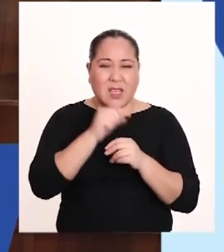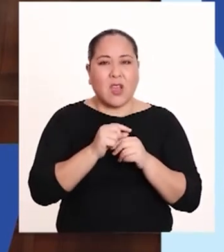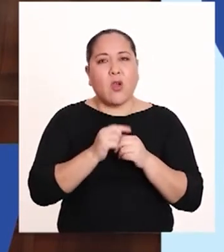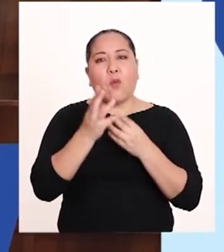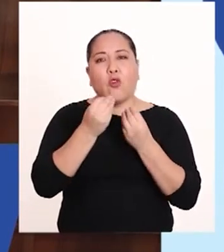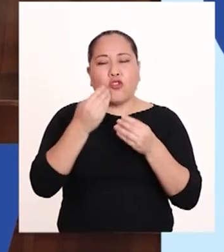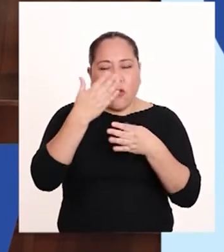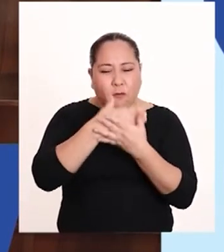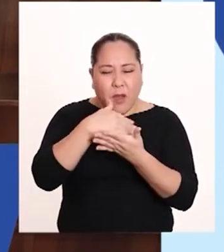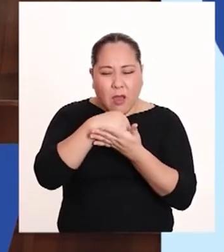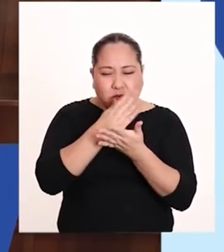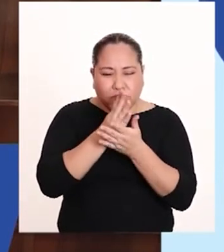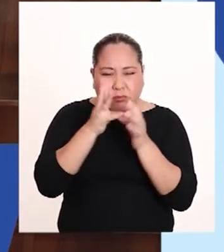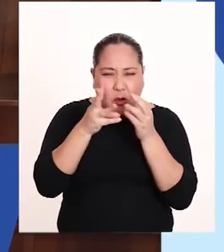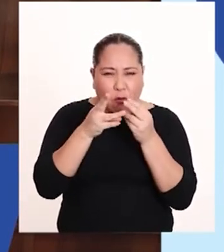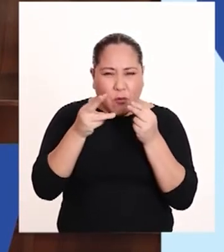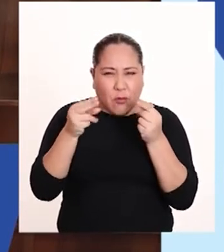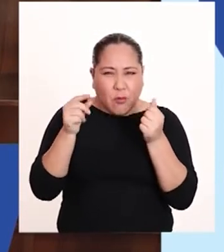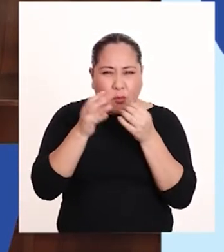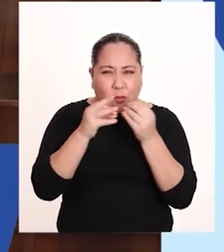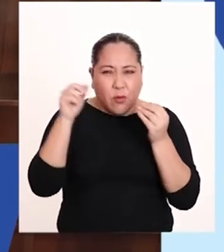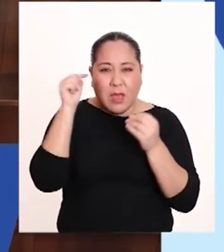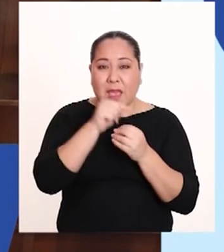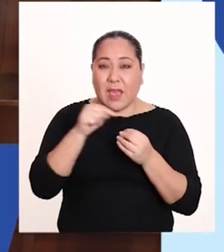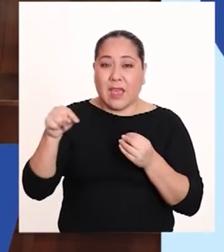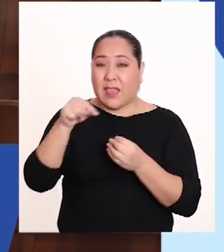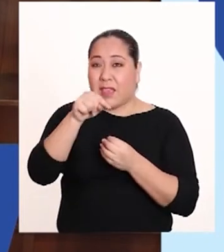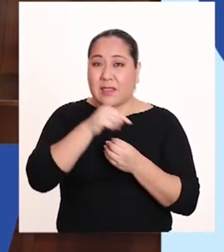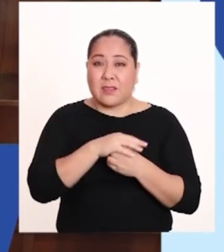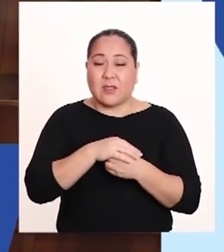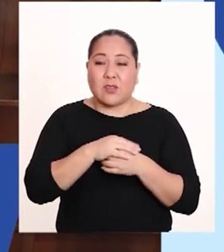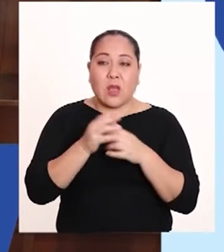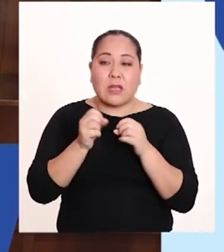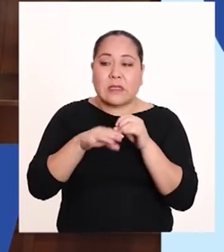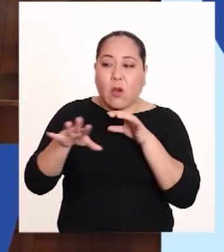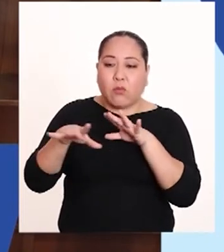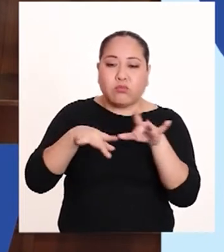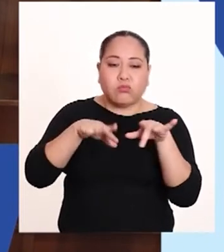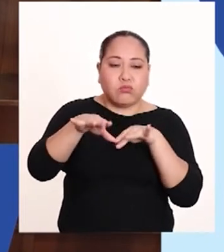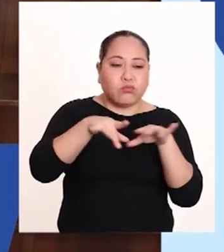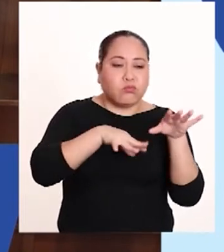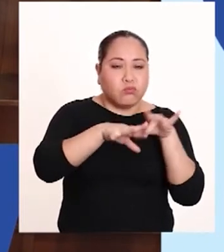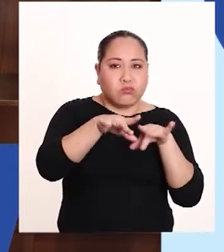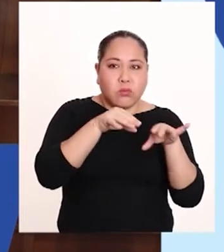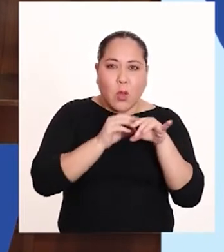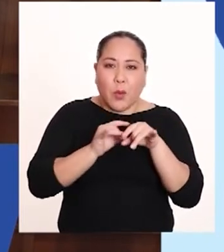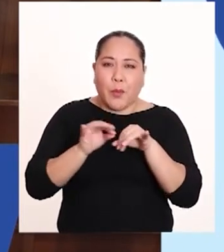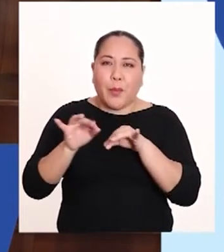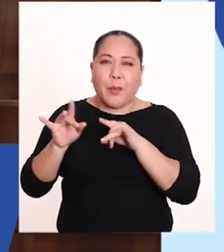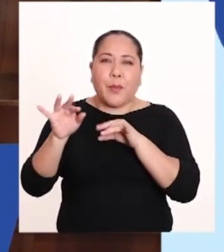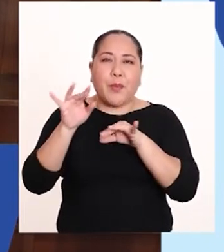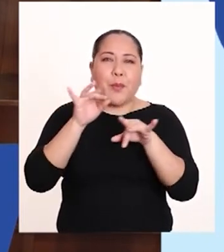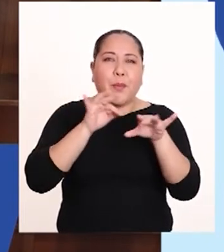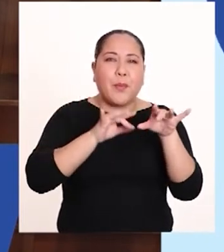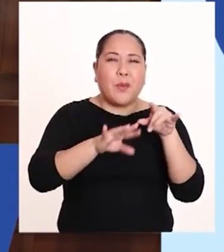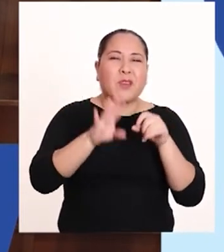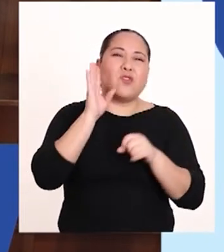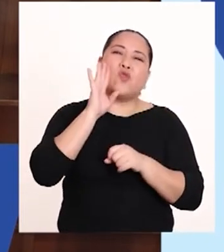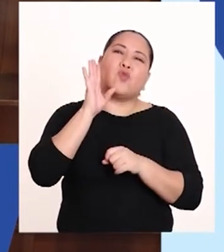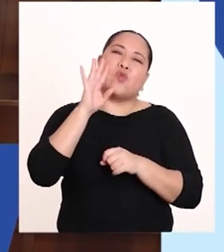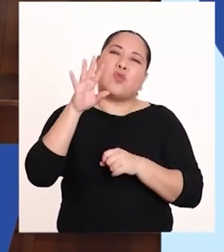la continua fragmentación del plástico hace que estos se liberen o migren constantemente,